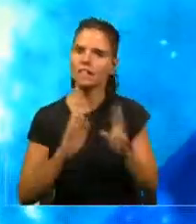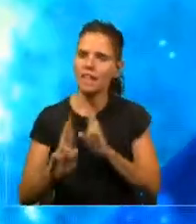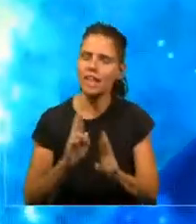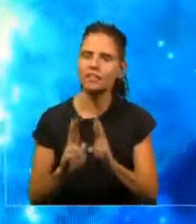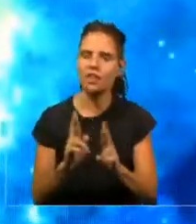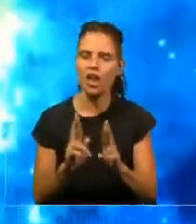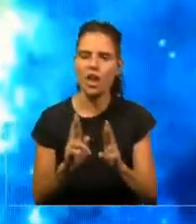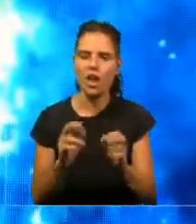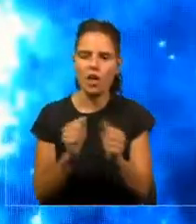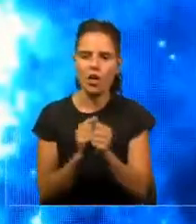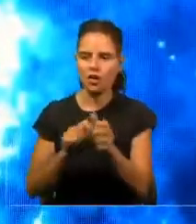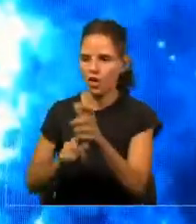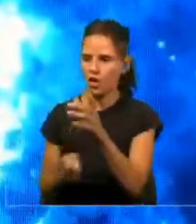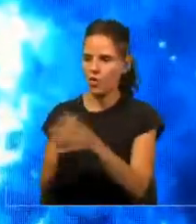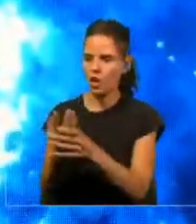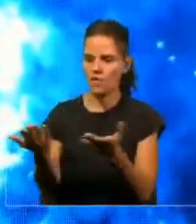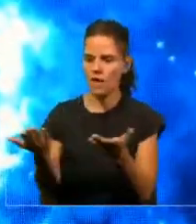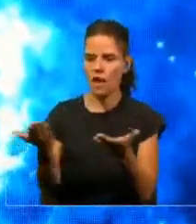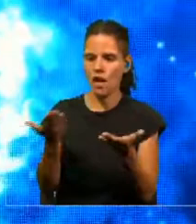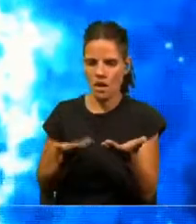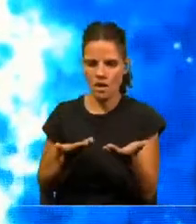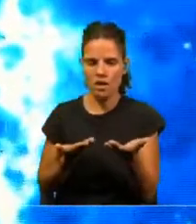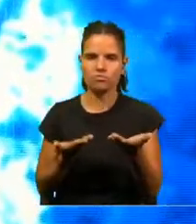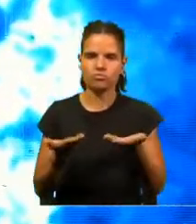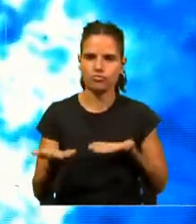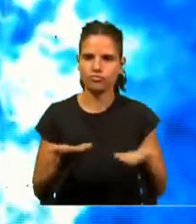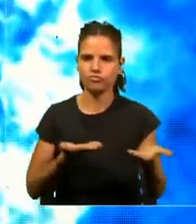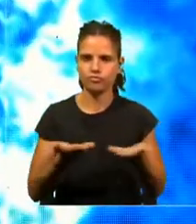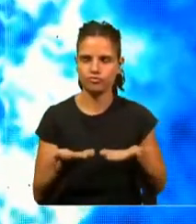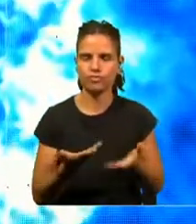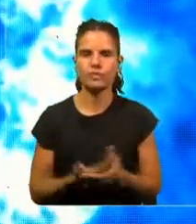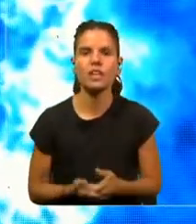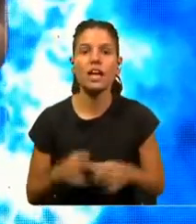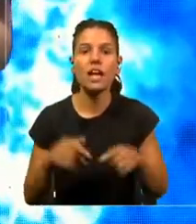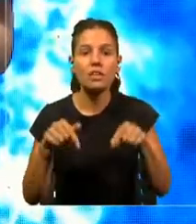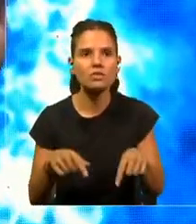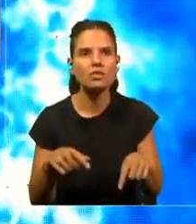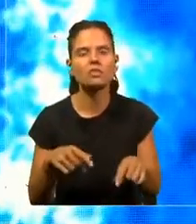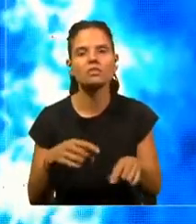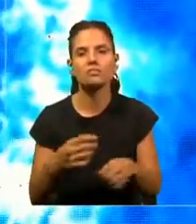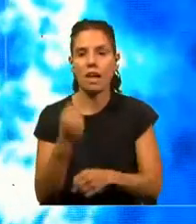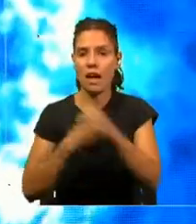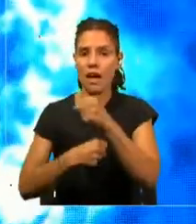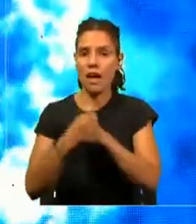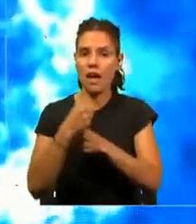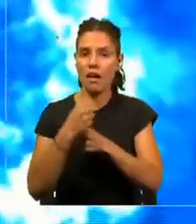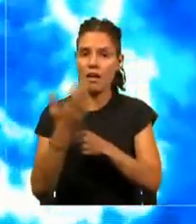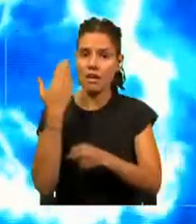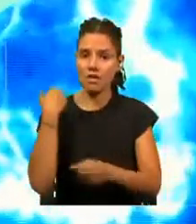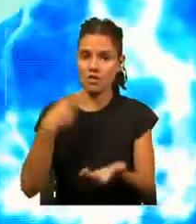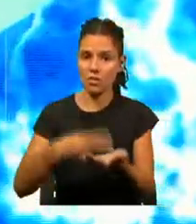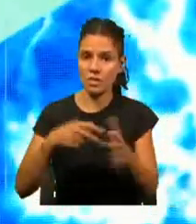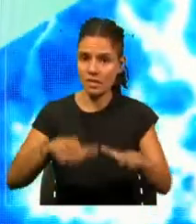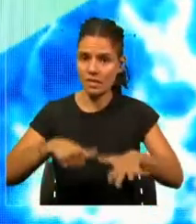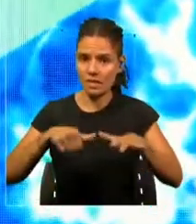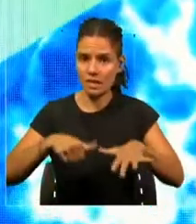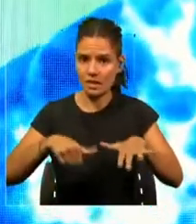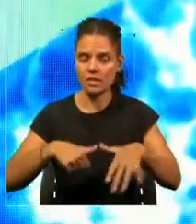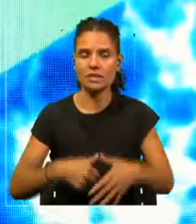tecnología entre unos con otros? Entonces, en el 2016, yo ejecuté